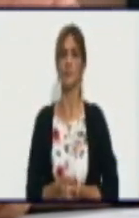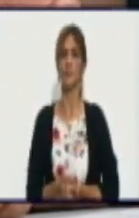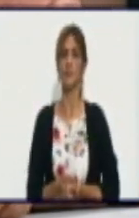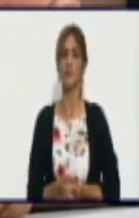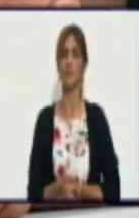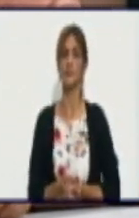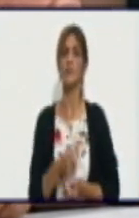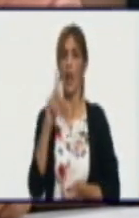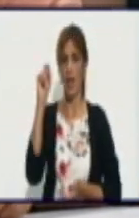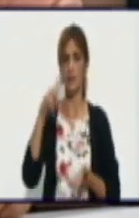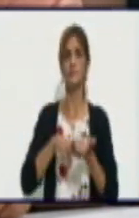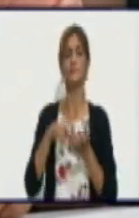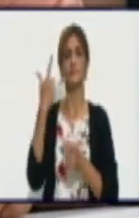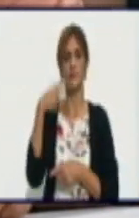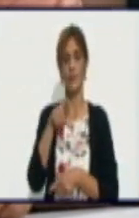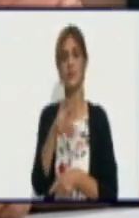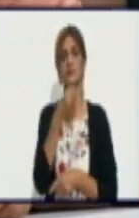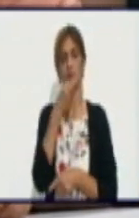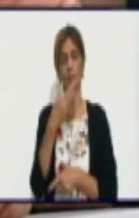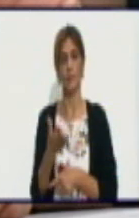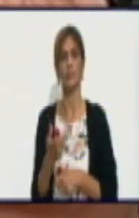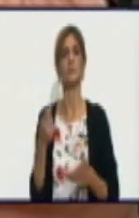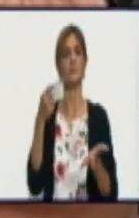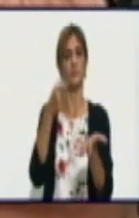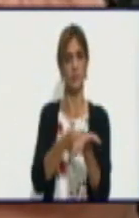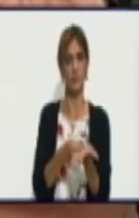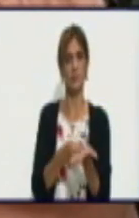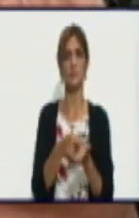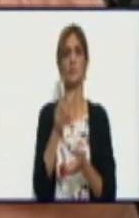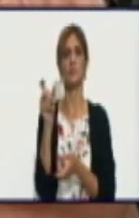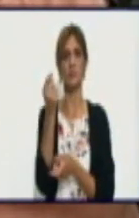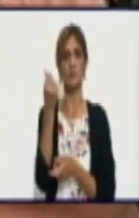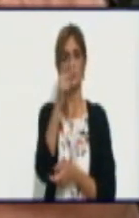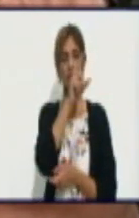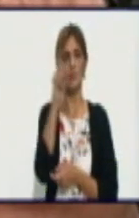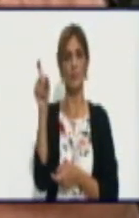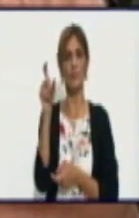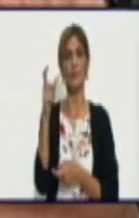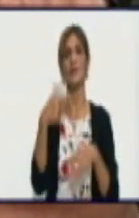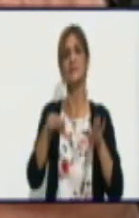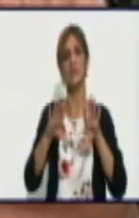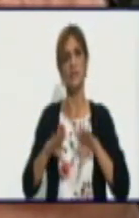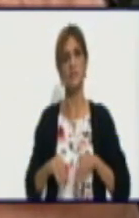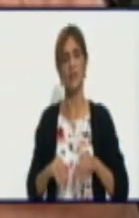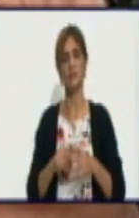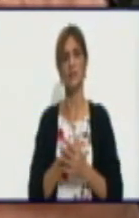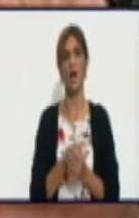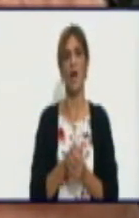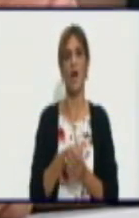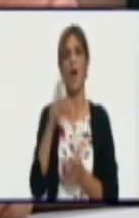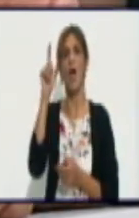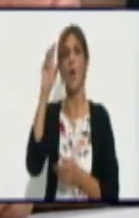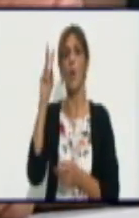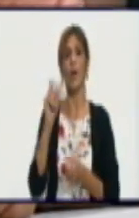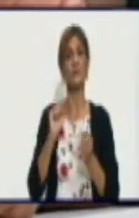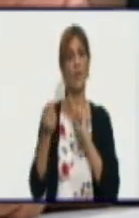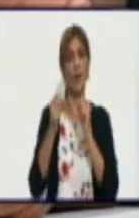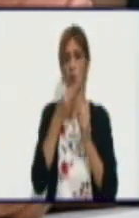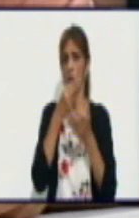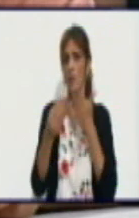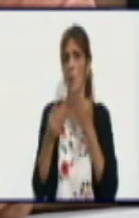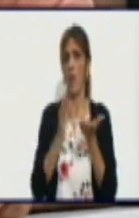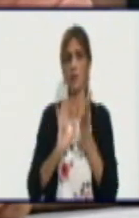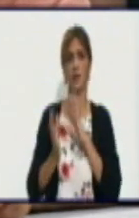cooperativas. La cooperativa puede servir de garante a los productores. Se acepta como garantía cuenta de ahorro en cualquier modalidad,